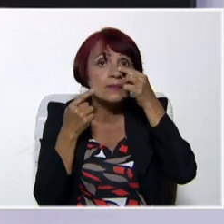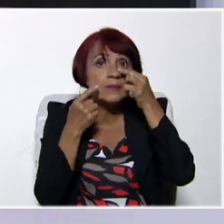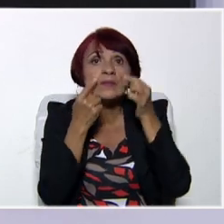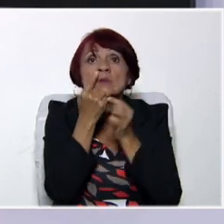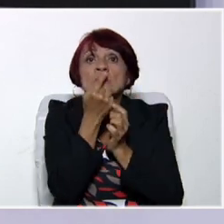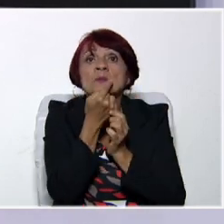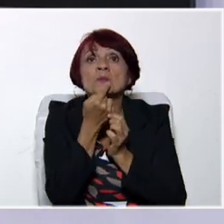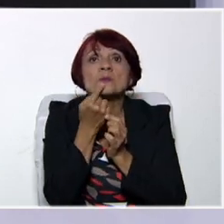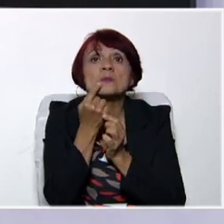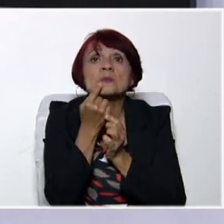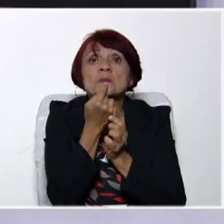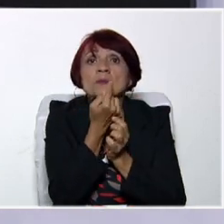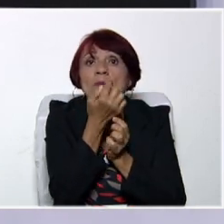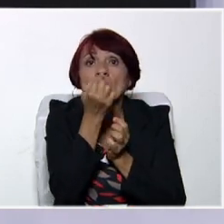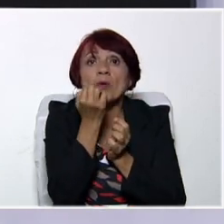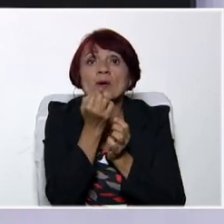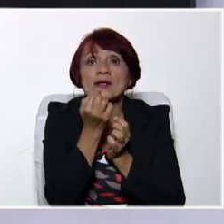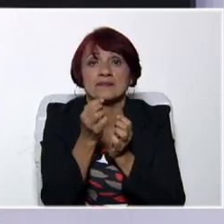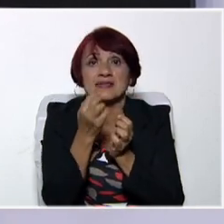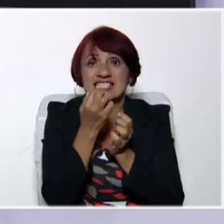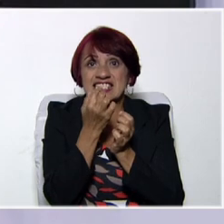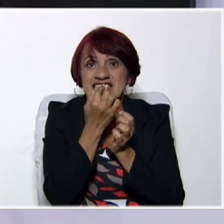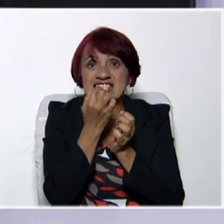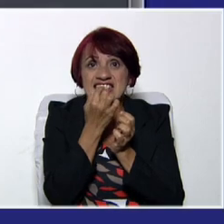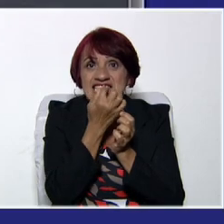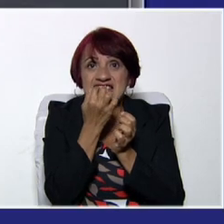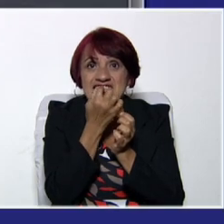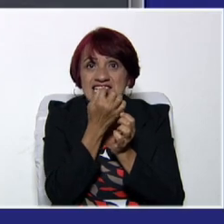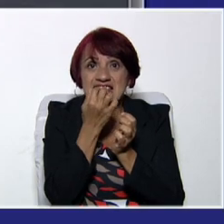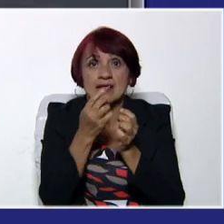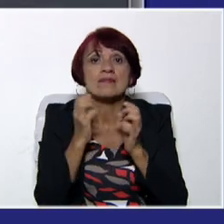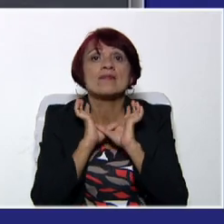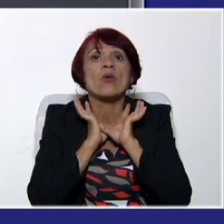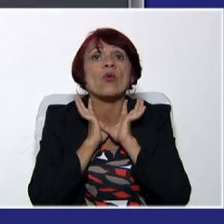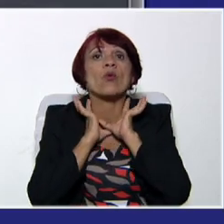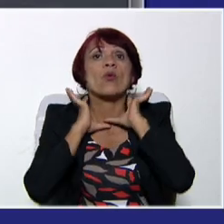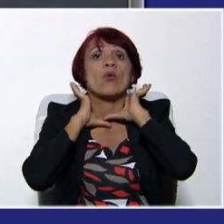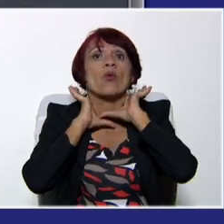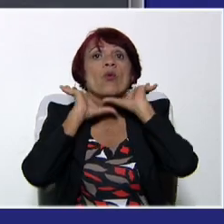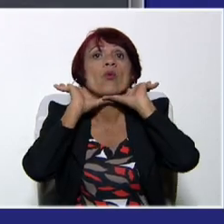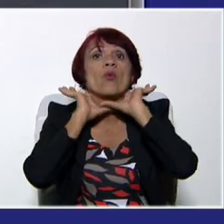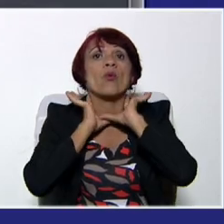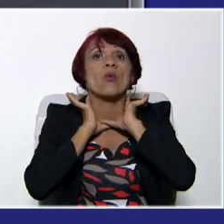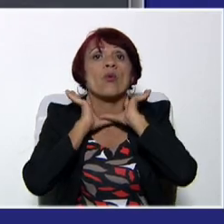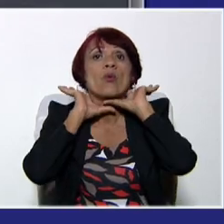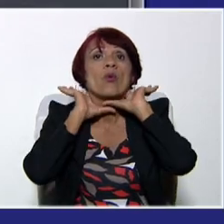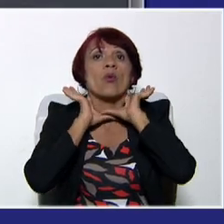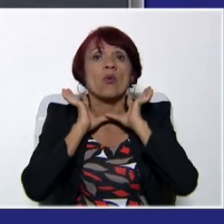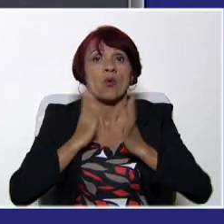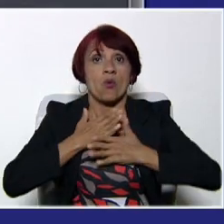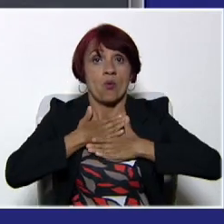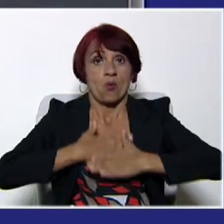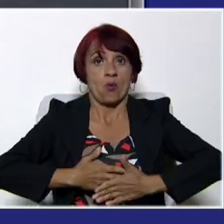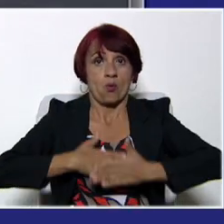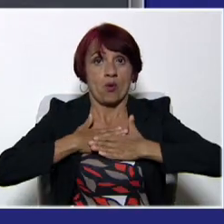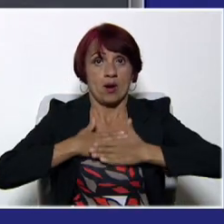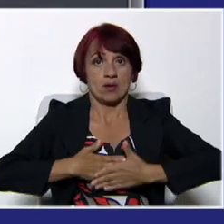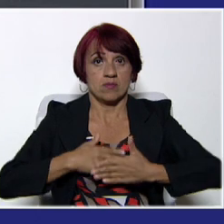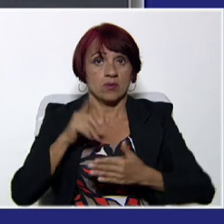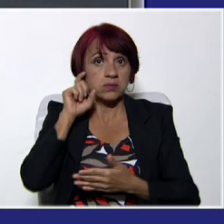boca, dientes. Y neck es cuello. ¿Ok? Son partes del cuerpo que a mejor dirán,